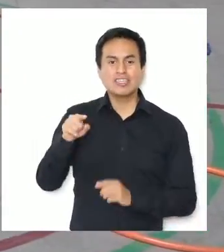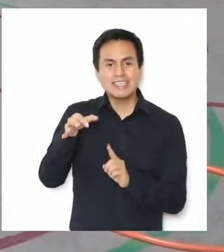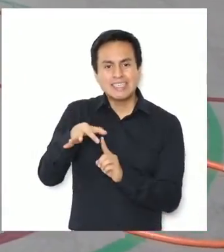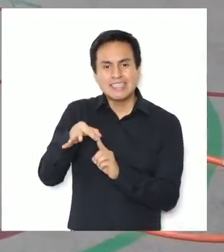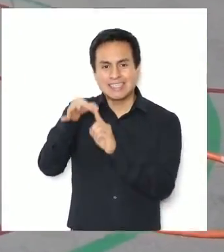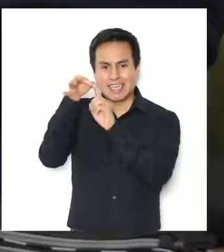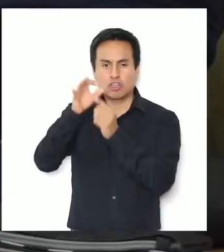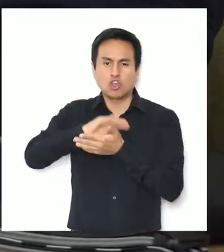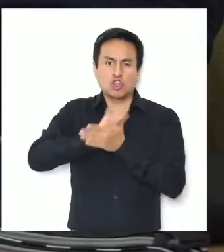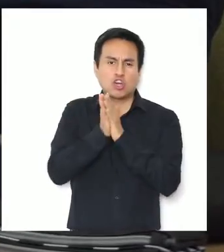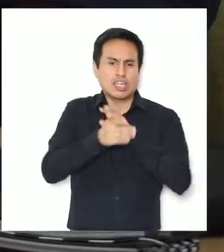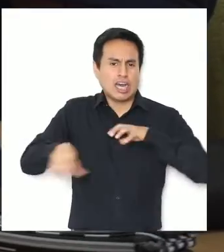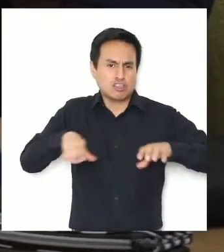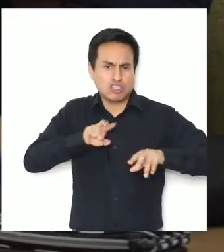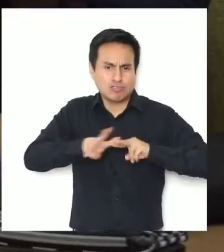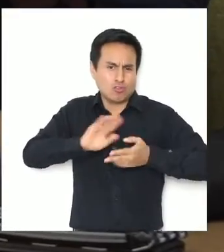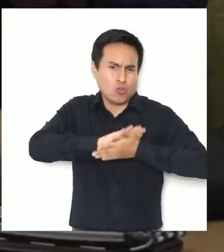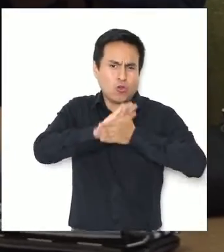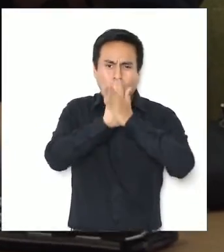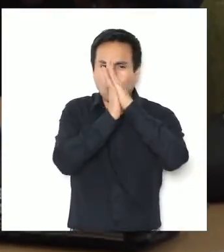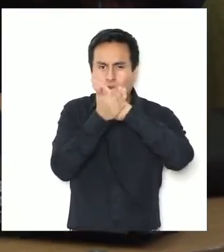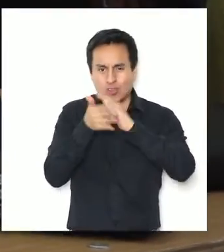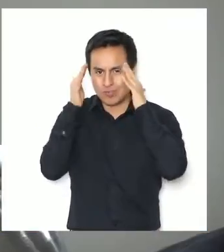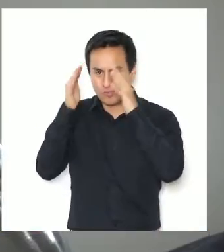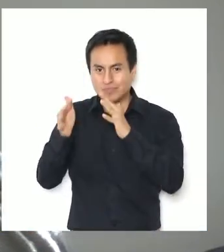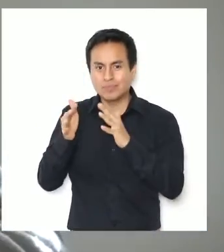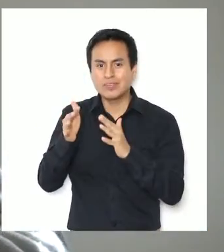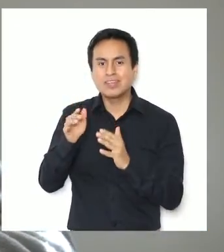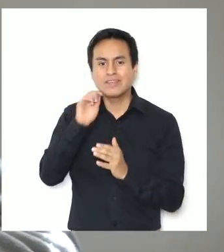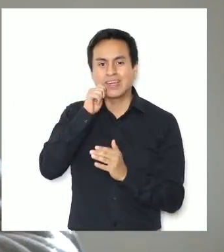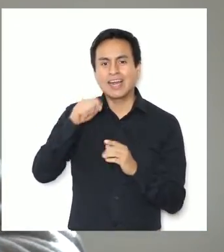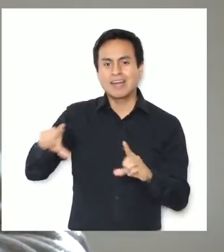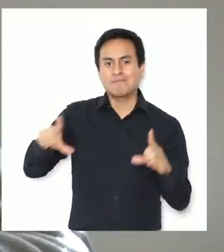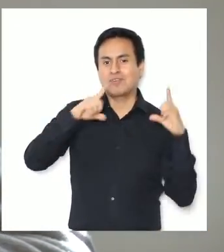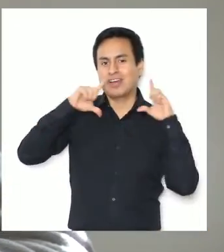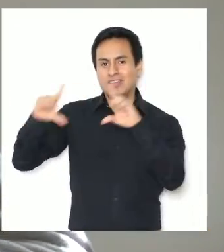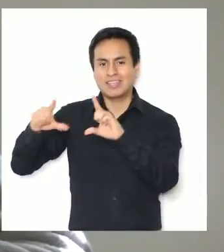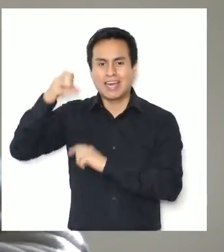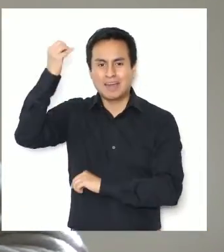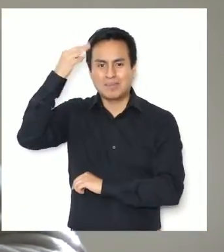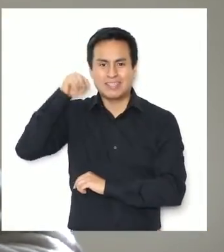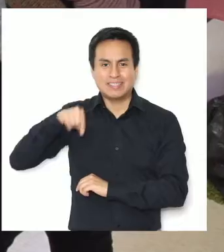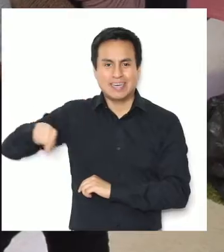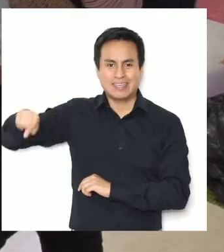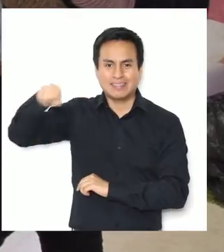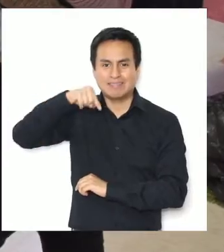de todas las acciones que se realizan y que se conviertan en protagonistas de sus aprendizajes.